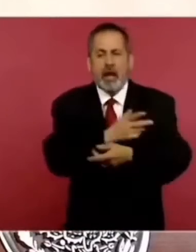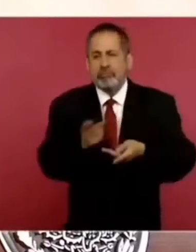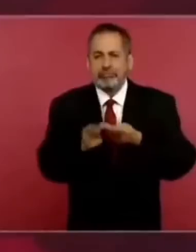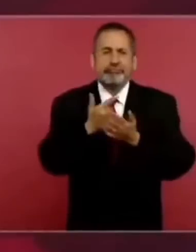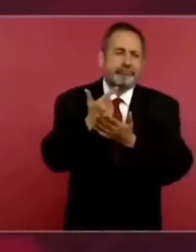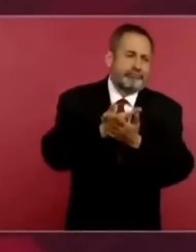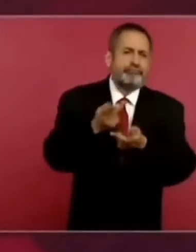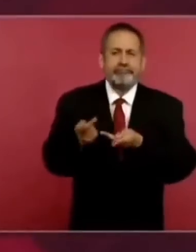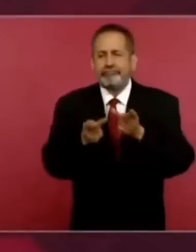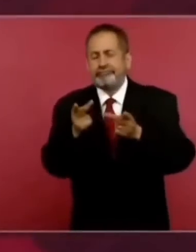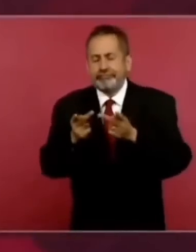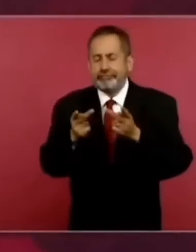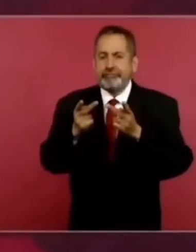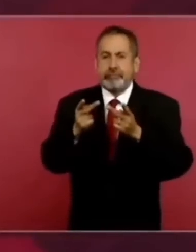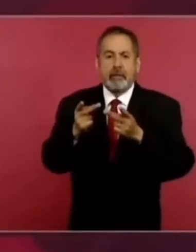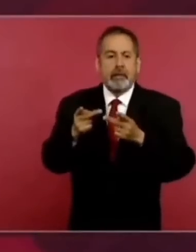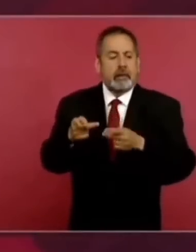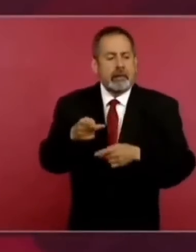organización,